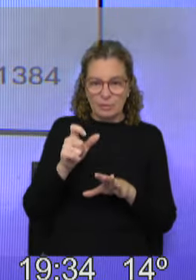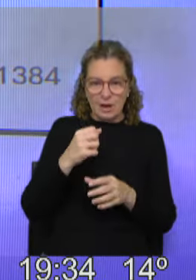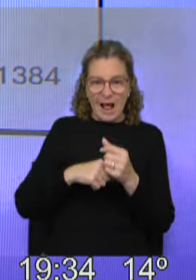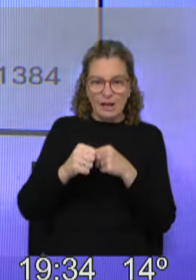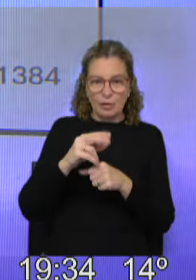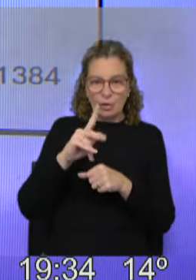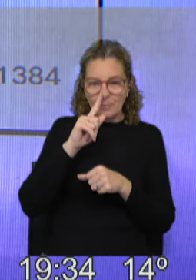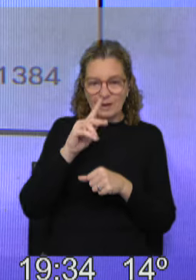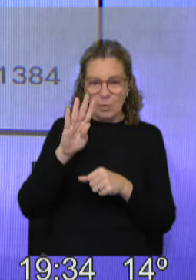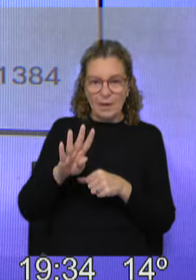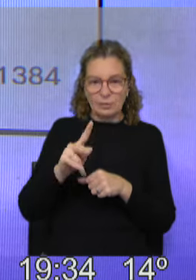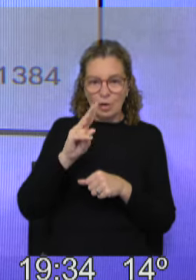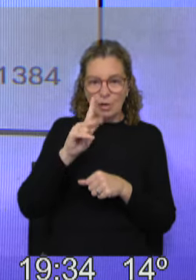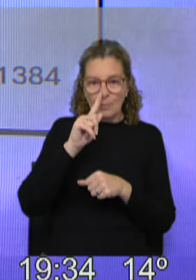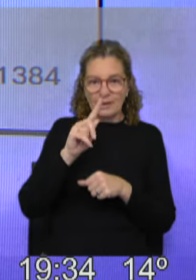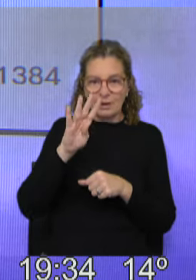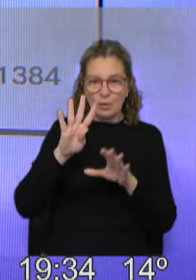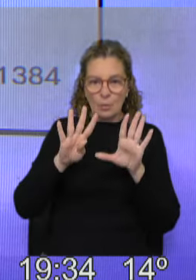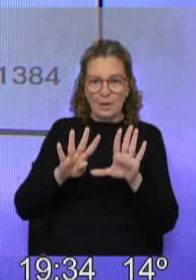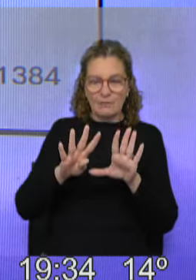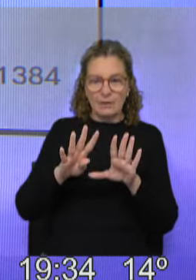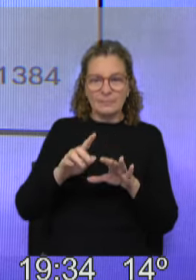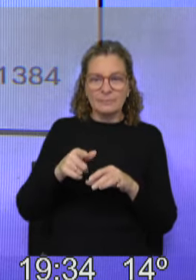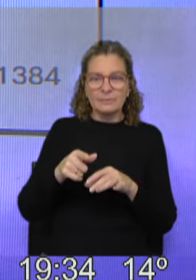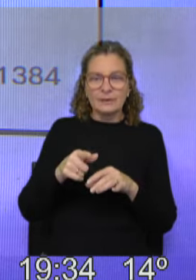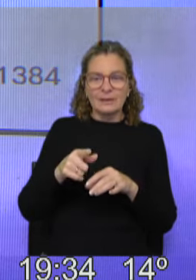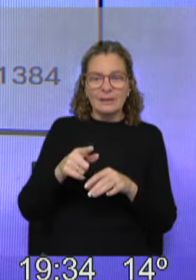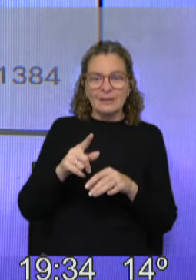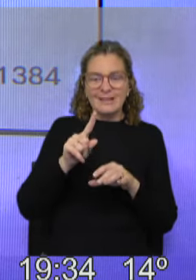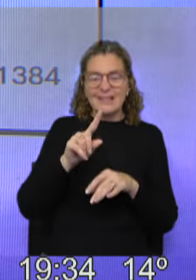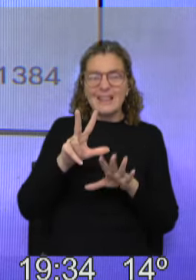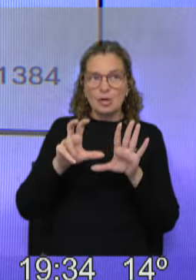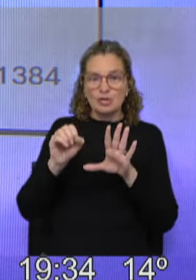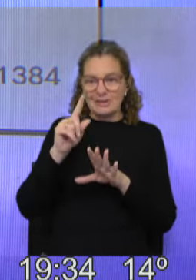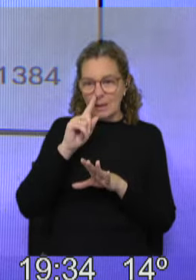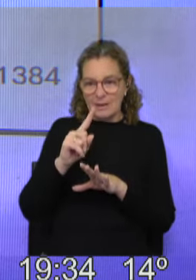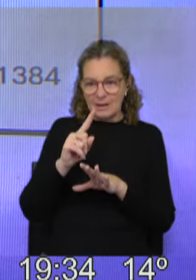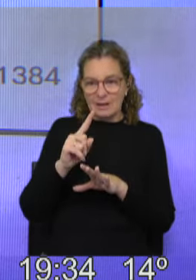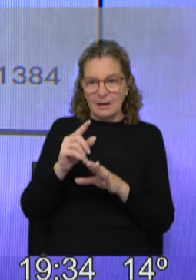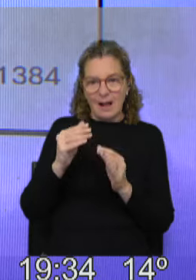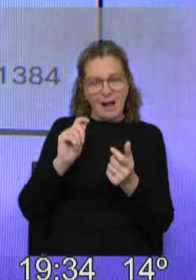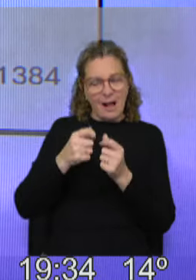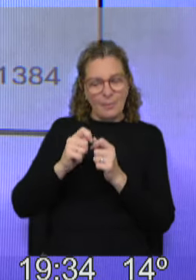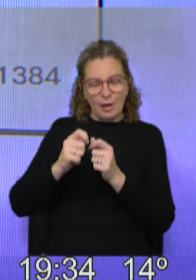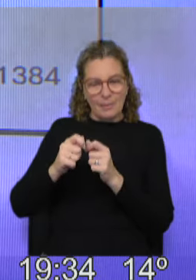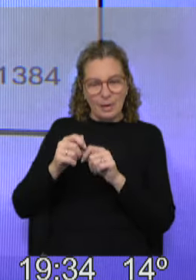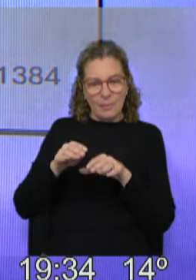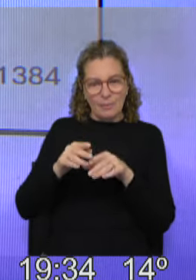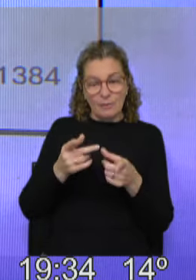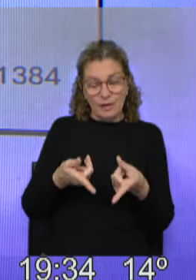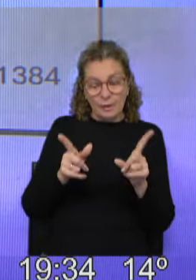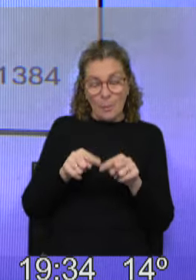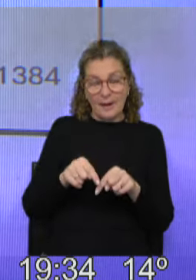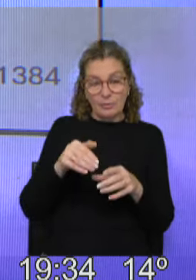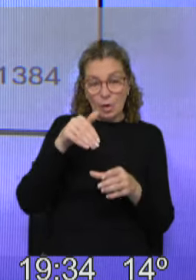130 mil en el 2009, 140 mil en el 2014, y 180 mil en el 2019. Es decir, tuvo, habiendo tenido una recuperación